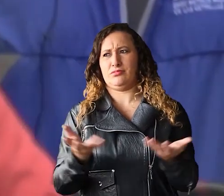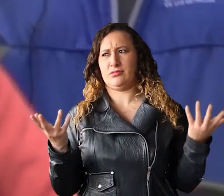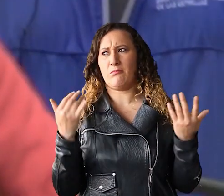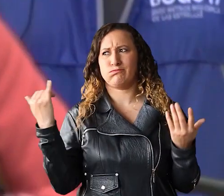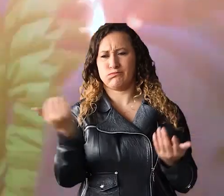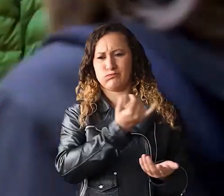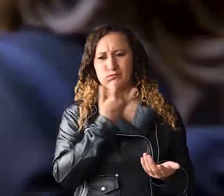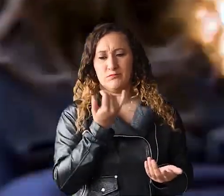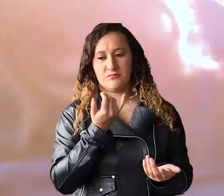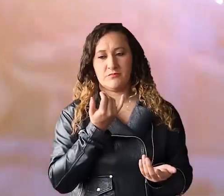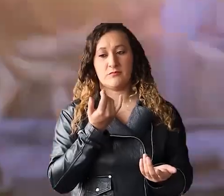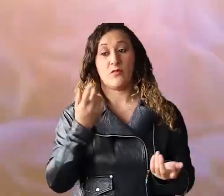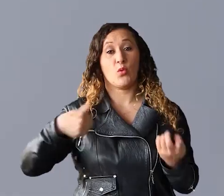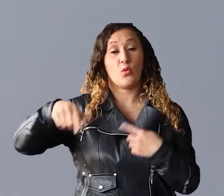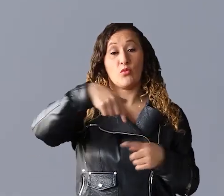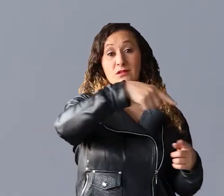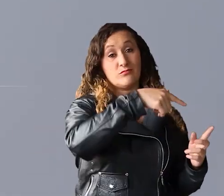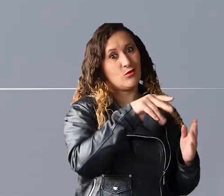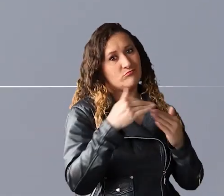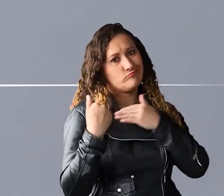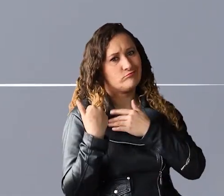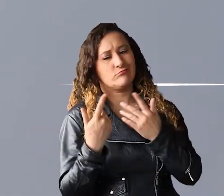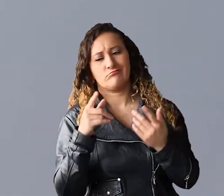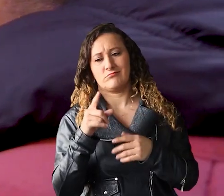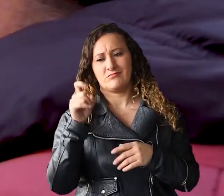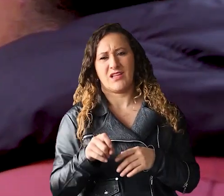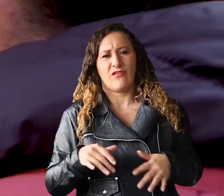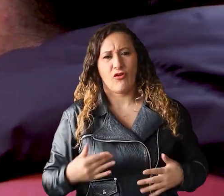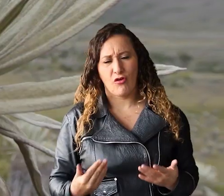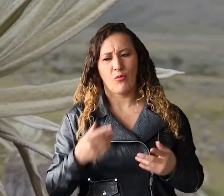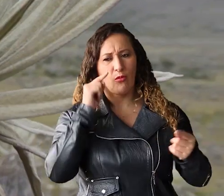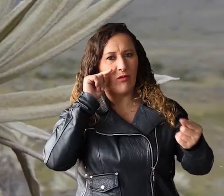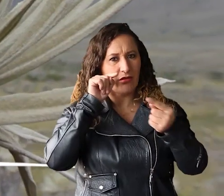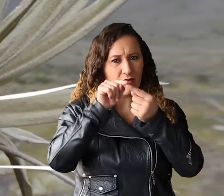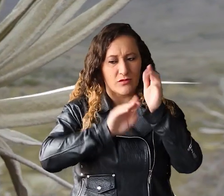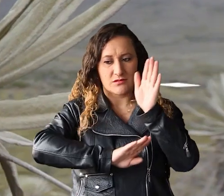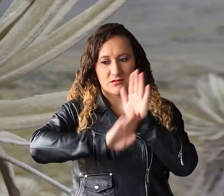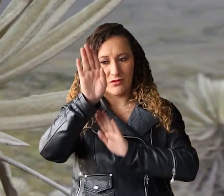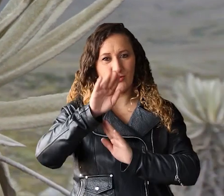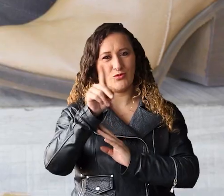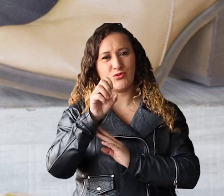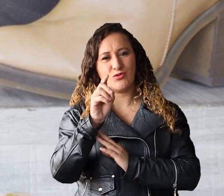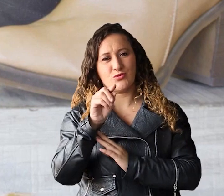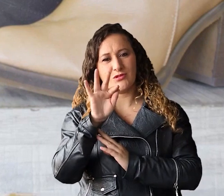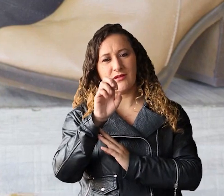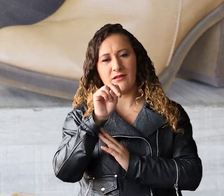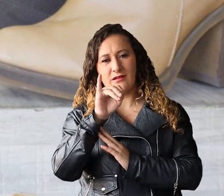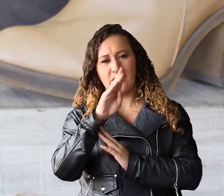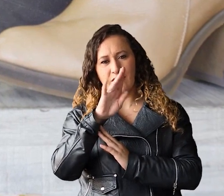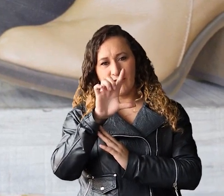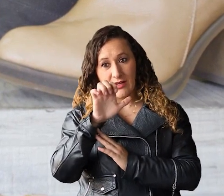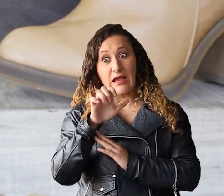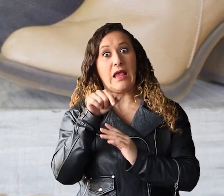existen. Operar el turismo de manera responsable, en el marco de los Objetivos de Desarrollo Sostenible, promueve un